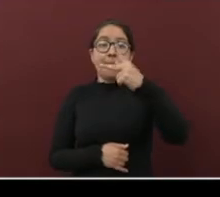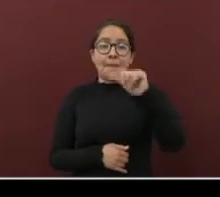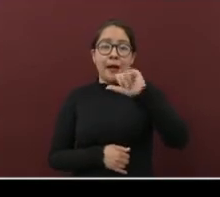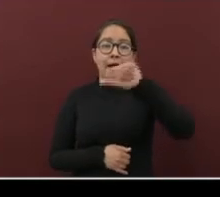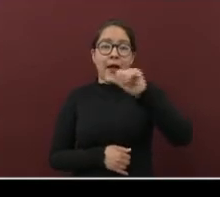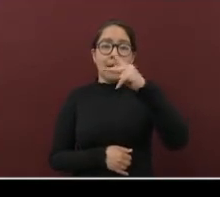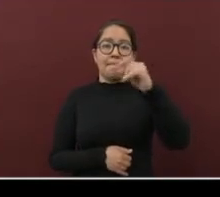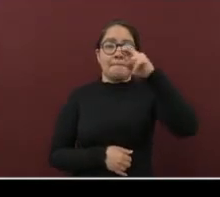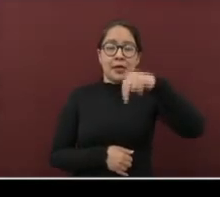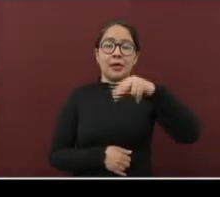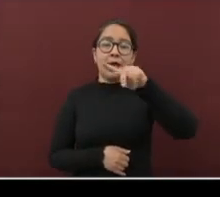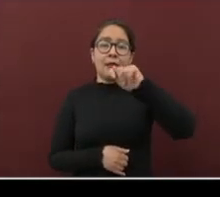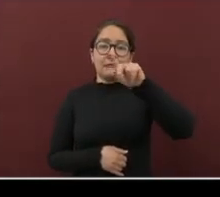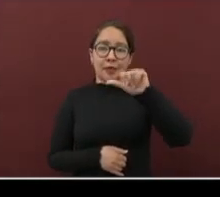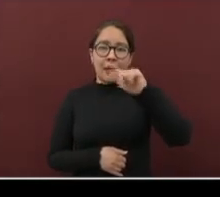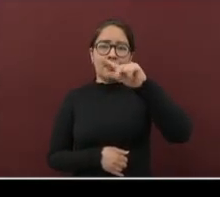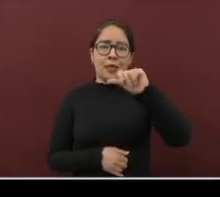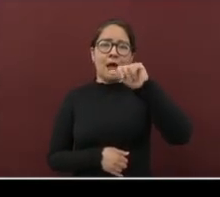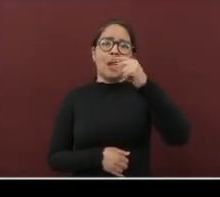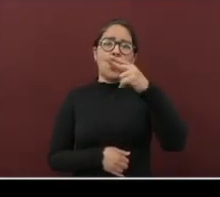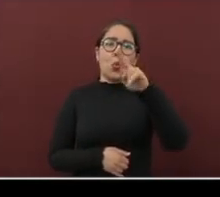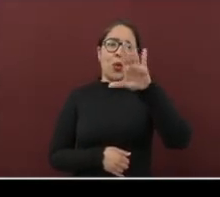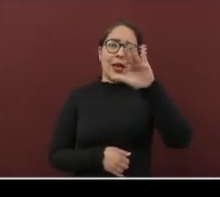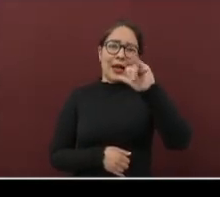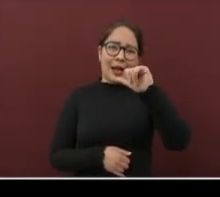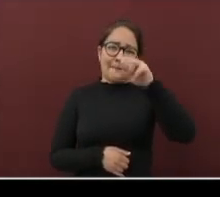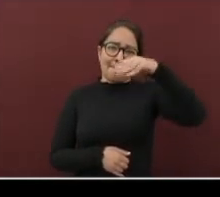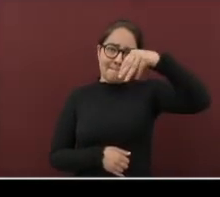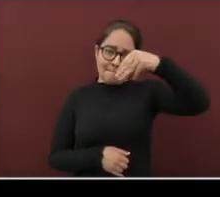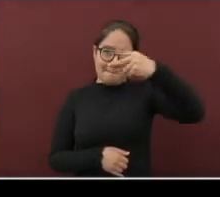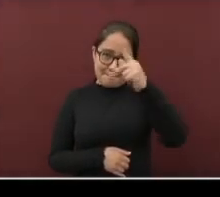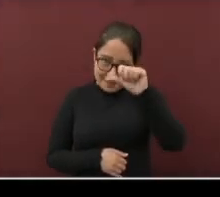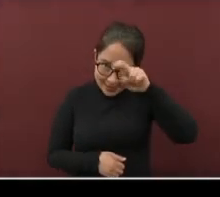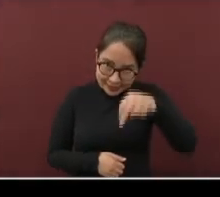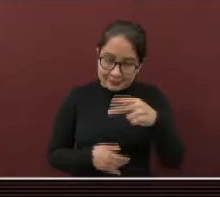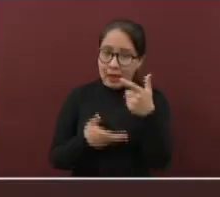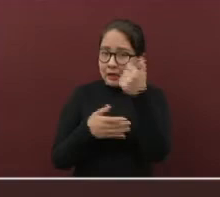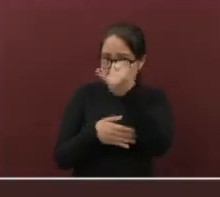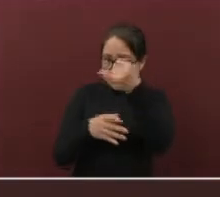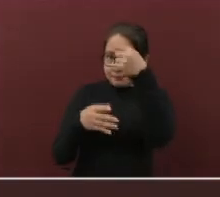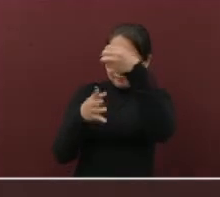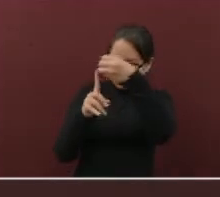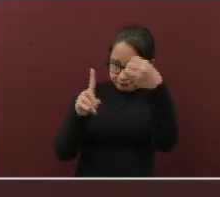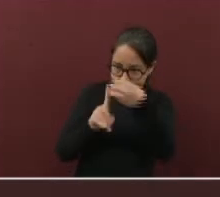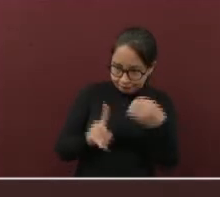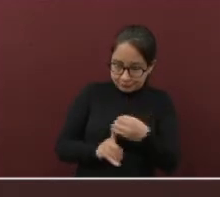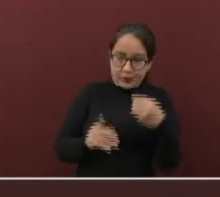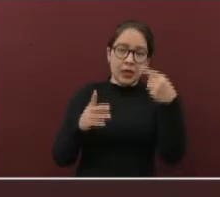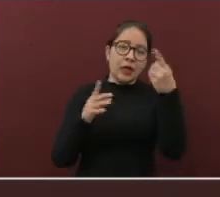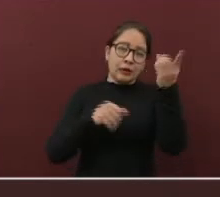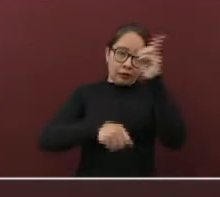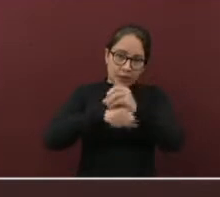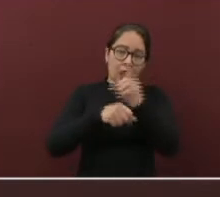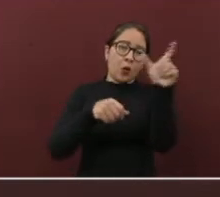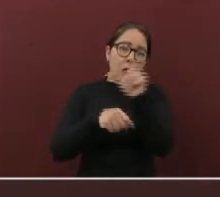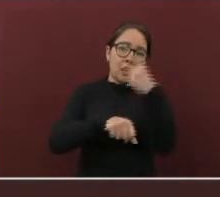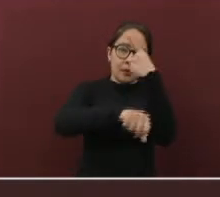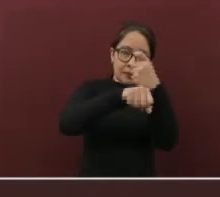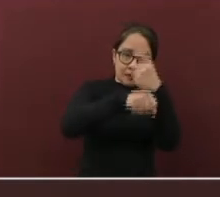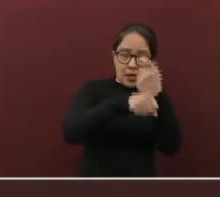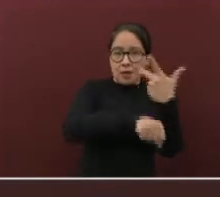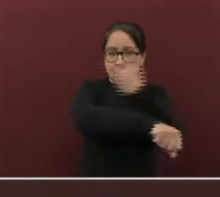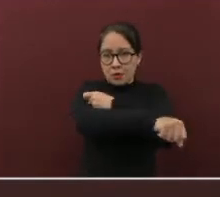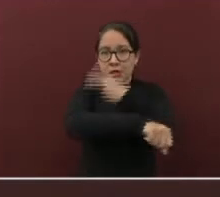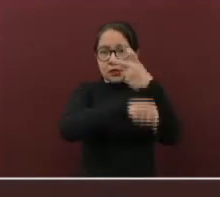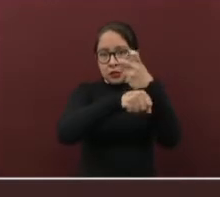Tatahuicapan. Así se han distribuido los días de vacunación para la primera y segunda dosis, de acuerdo a